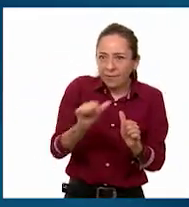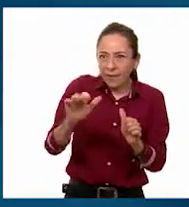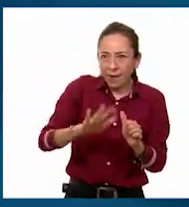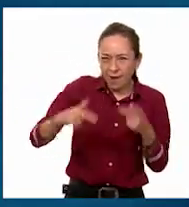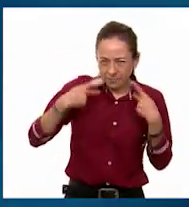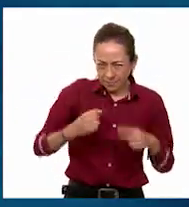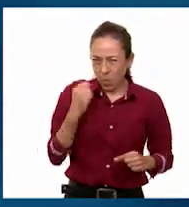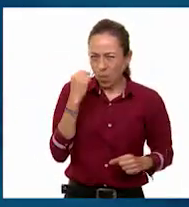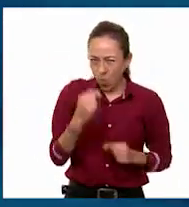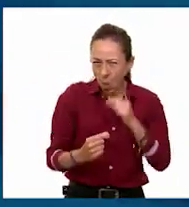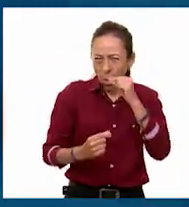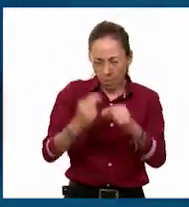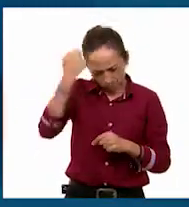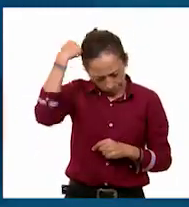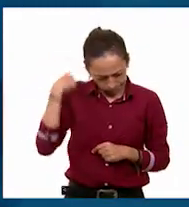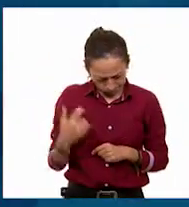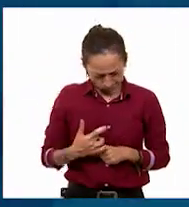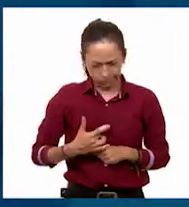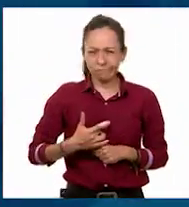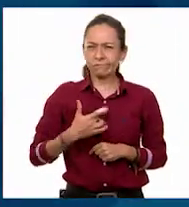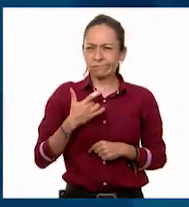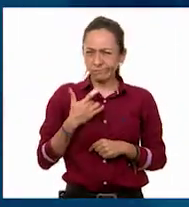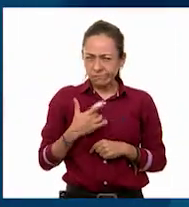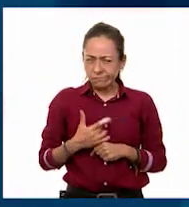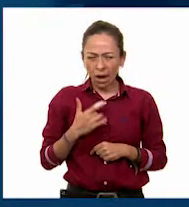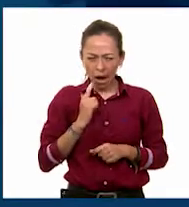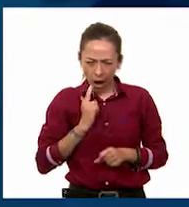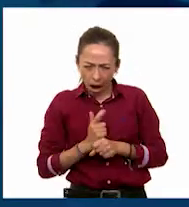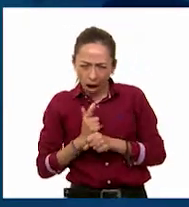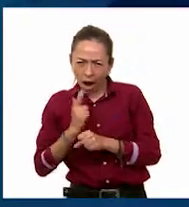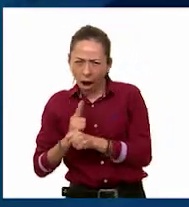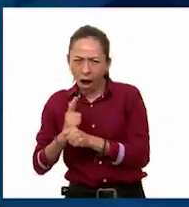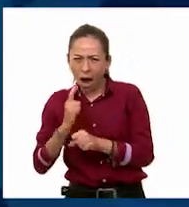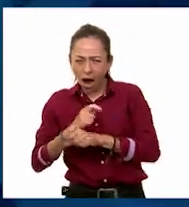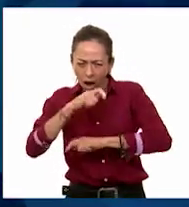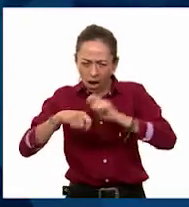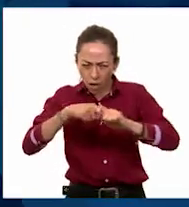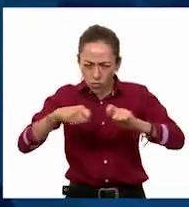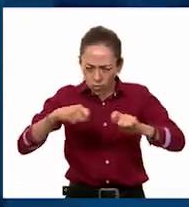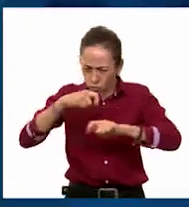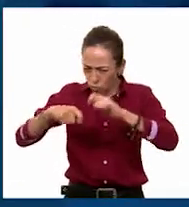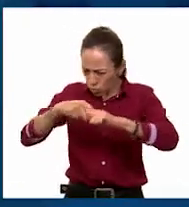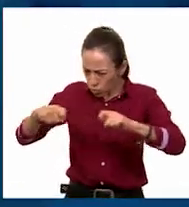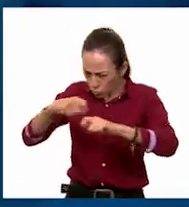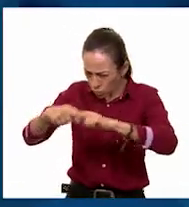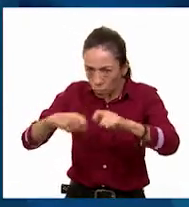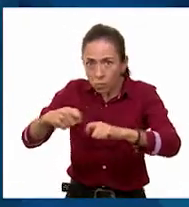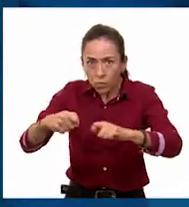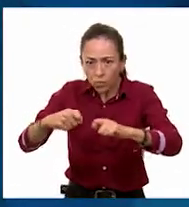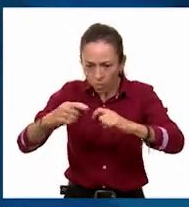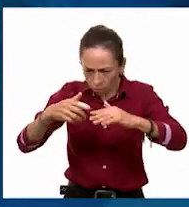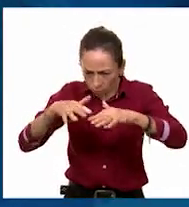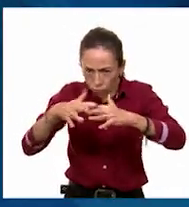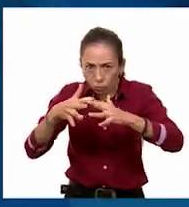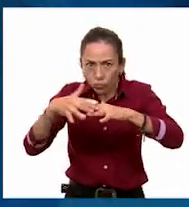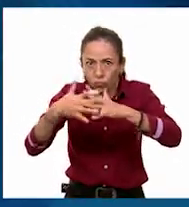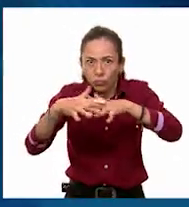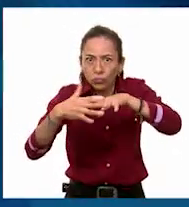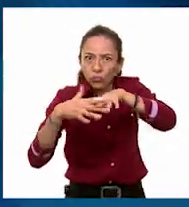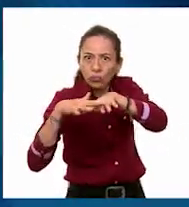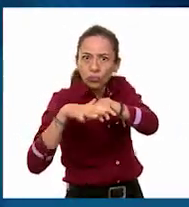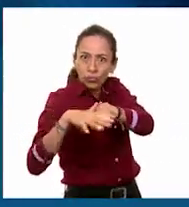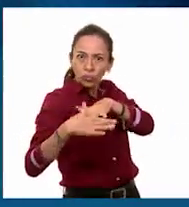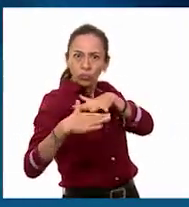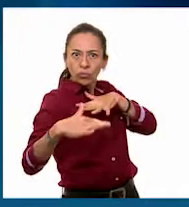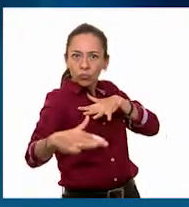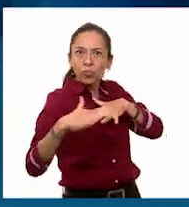a entender que con hacer nudos pueden crear algunas, digamos, algunos tapetes o cosas que pueden tener